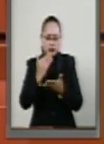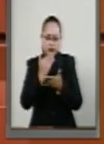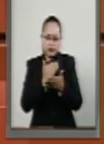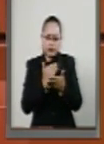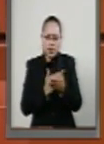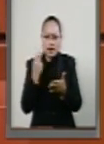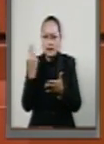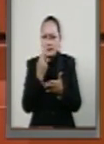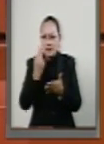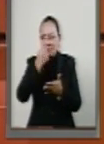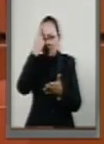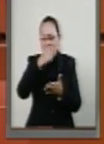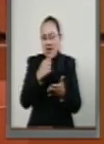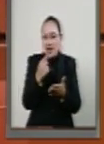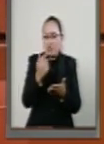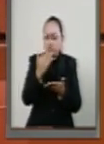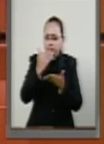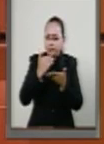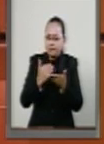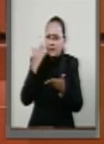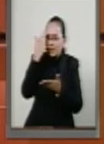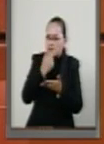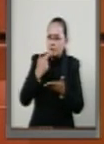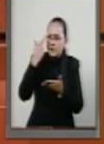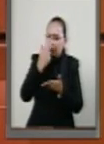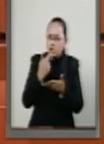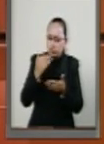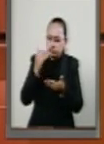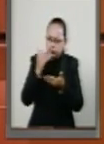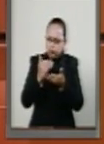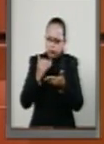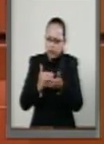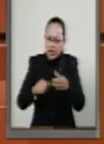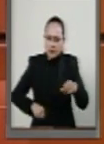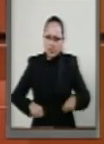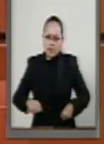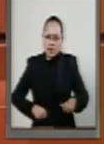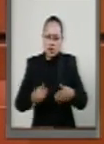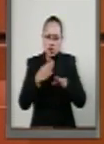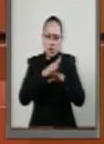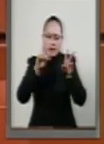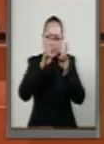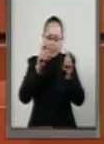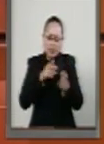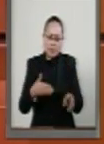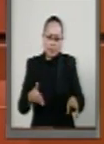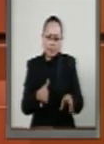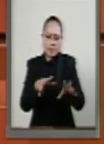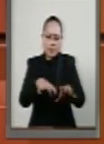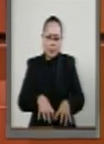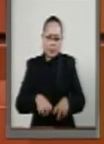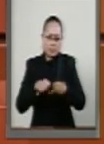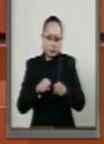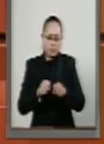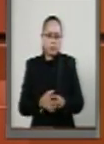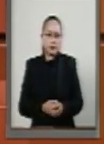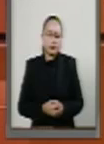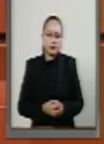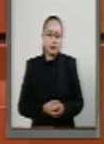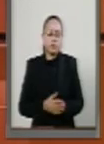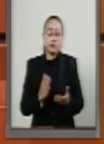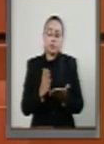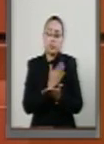del diagnóstico y evaluación integral de la actividad pesquera y acuícola. Además,